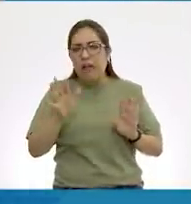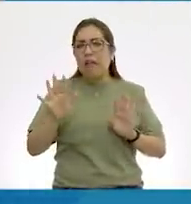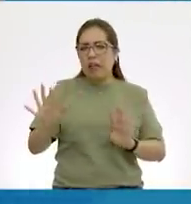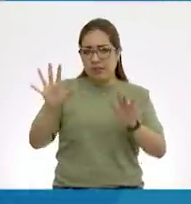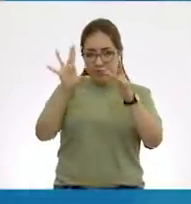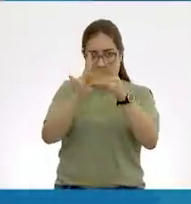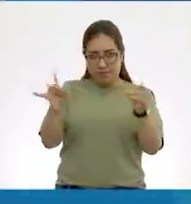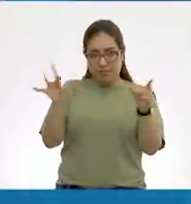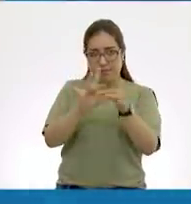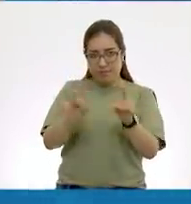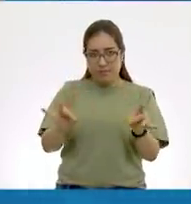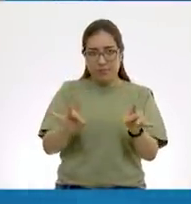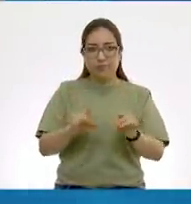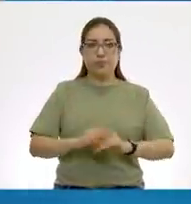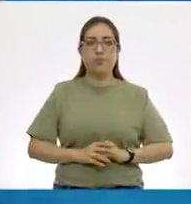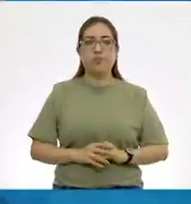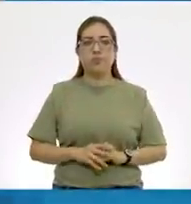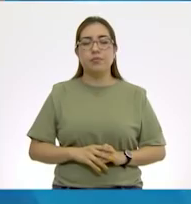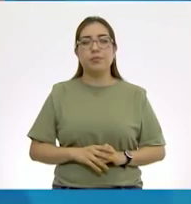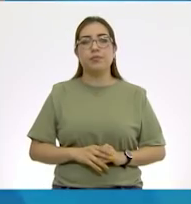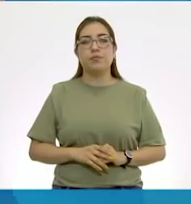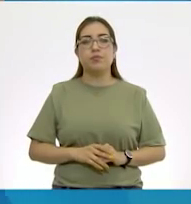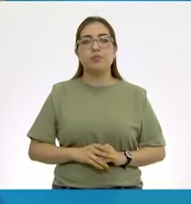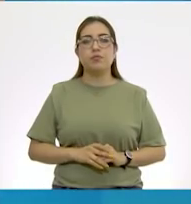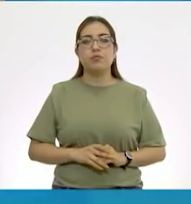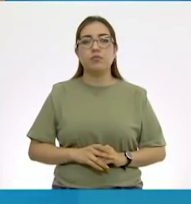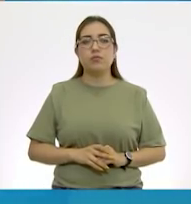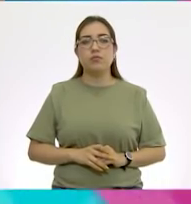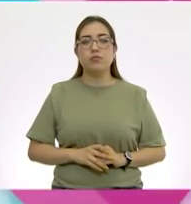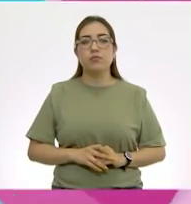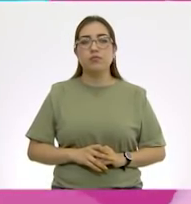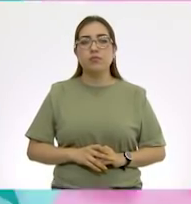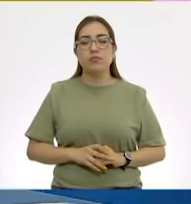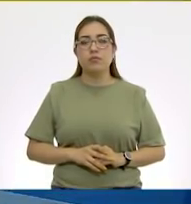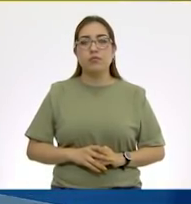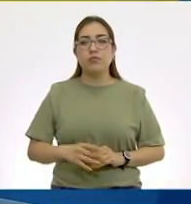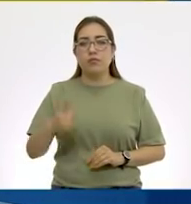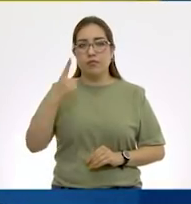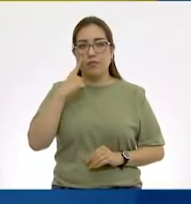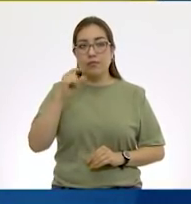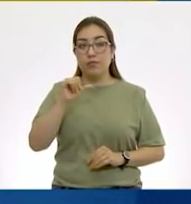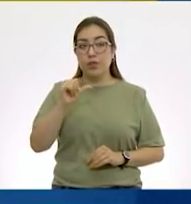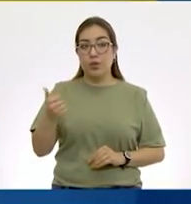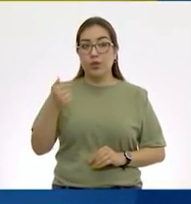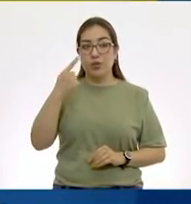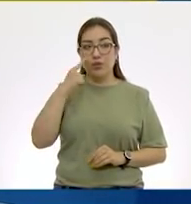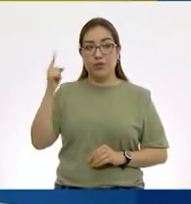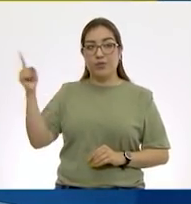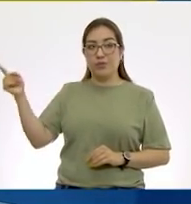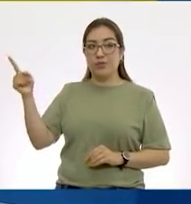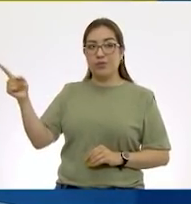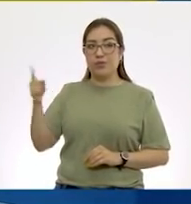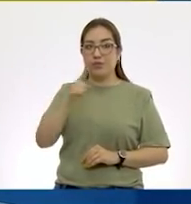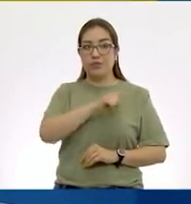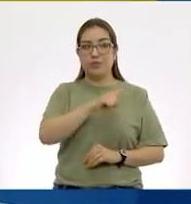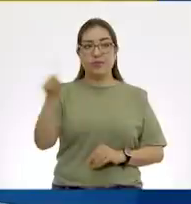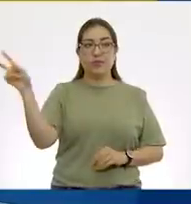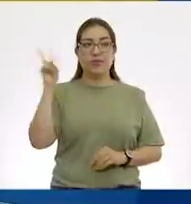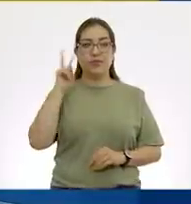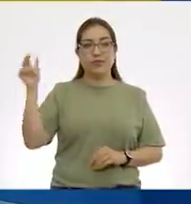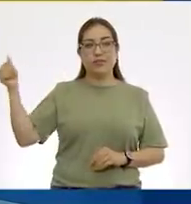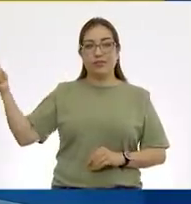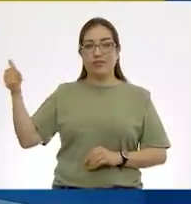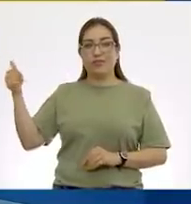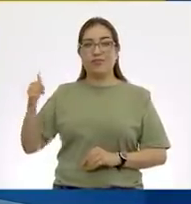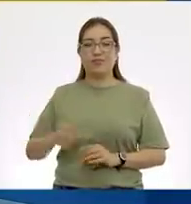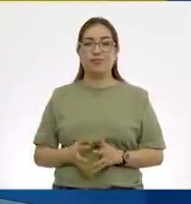te voy a explicar por qué. Está configurado así. Pero bueno, vamos a ver en casa esta imagen. Le pido por favor a la cámara que me